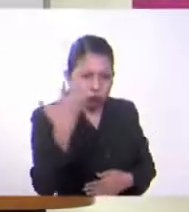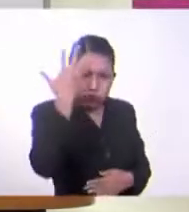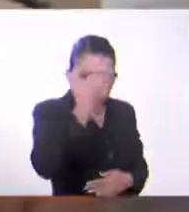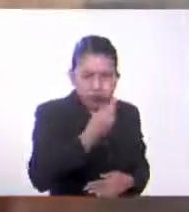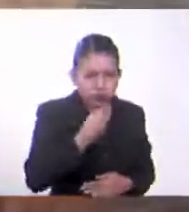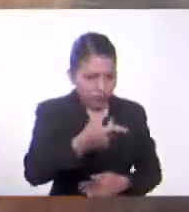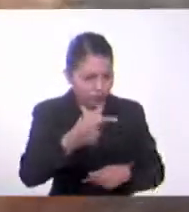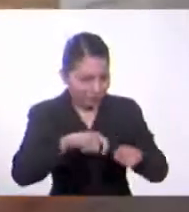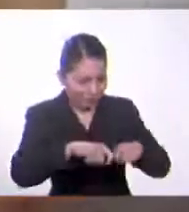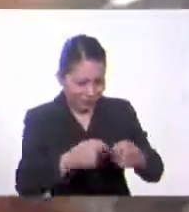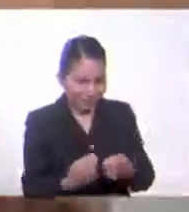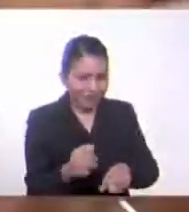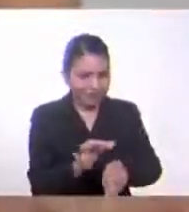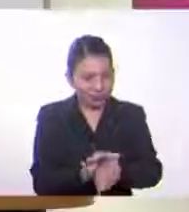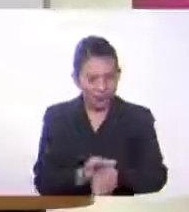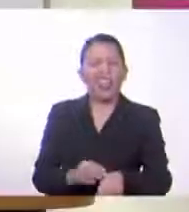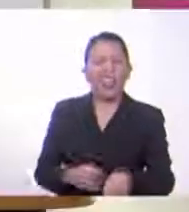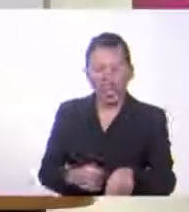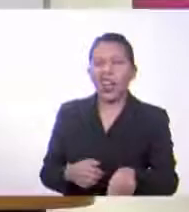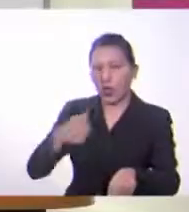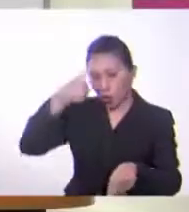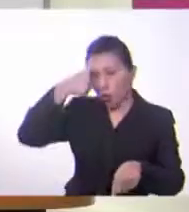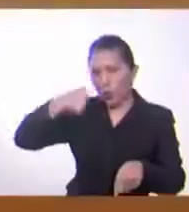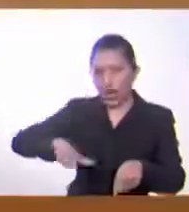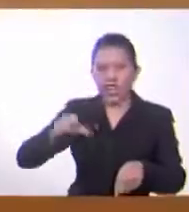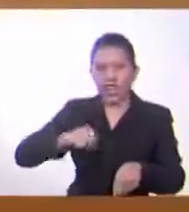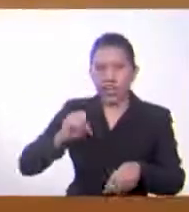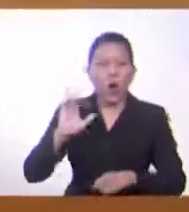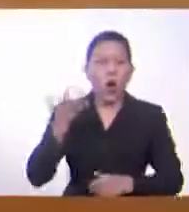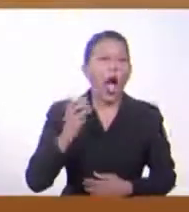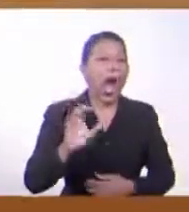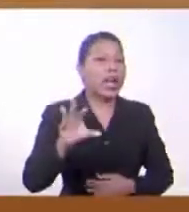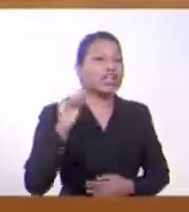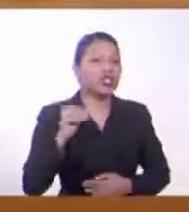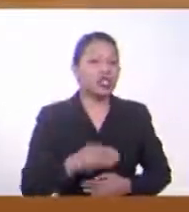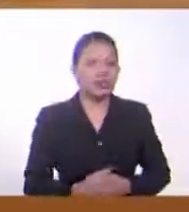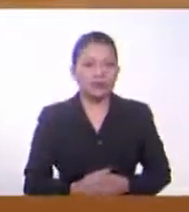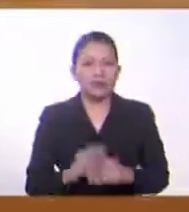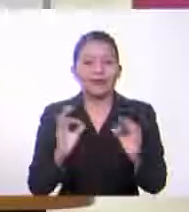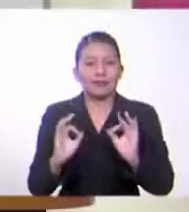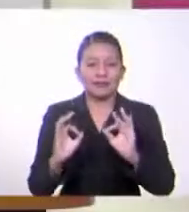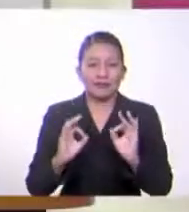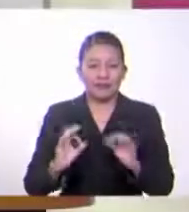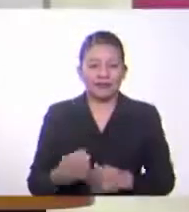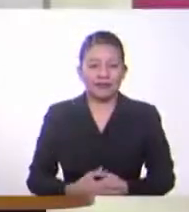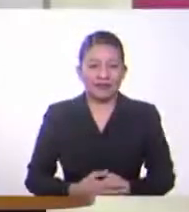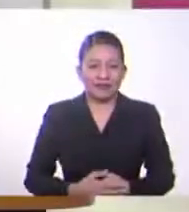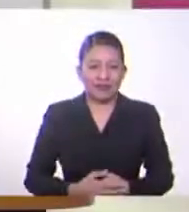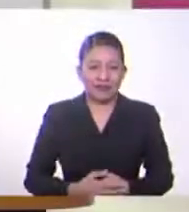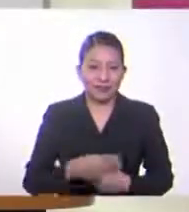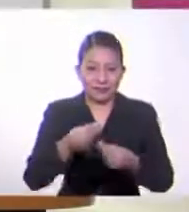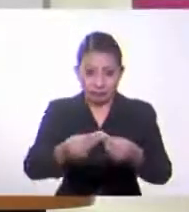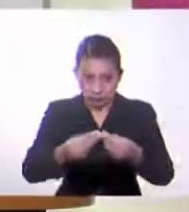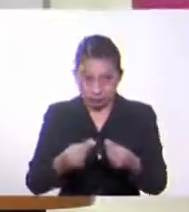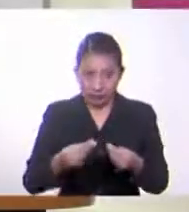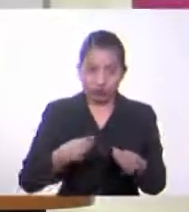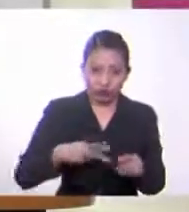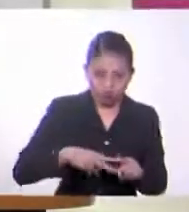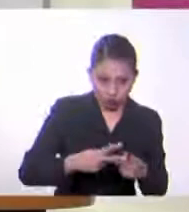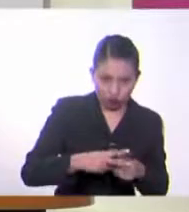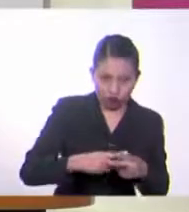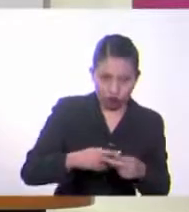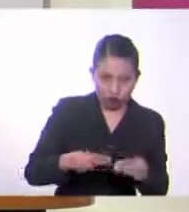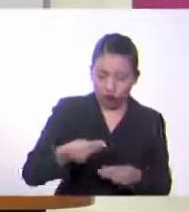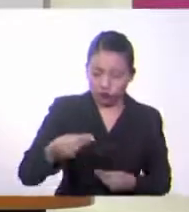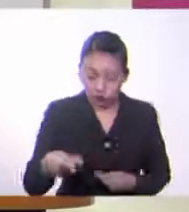muñeca, ¿eh? Vamos a ver que me convenció con el azul. ¿Con el azul? Sí, está muy bonito. Entonces me deja ese, se lo reparo y mientras tanto se lleva ese.